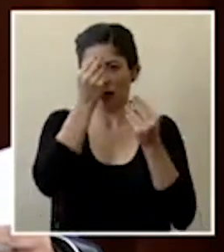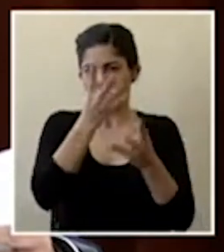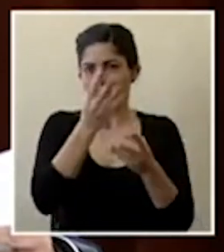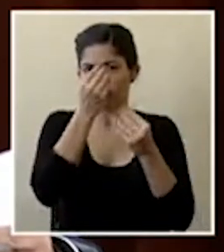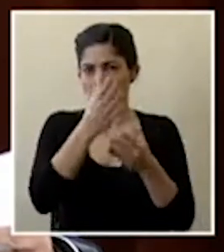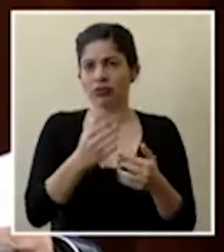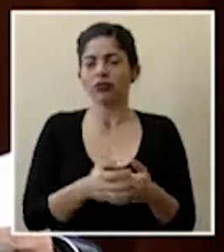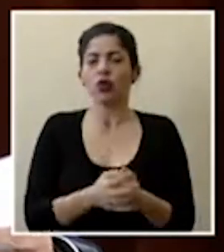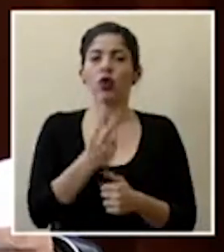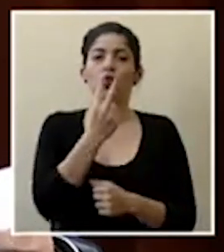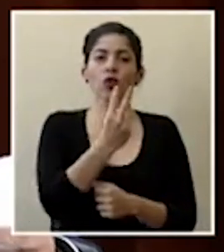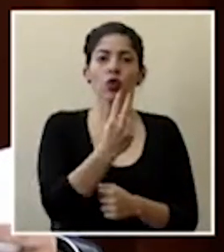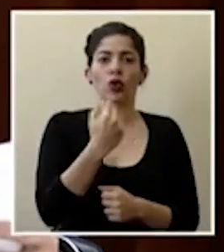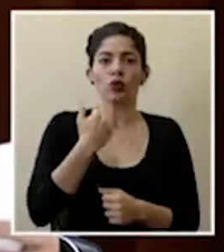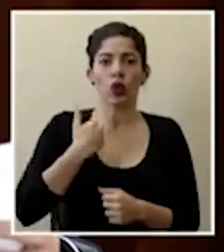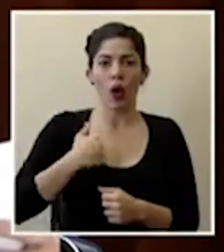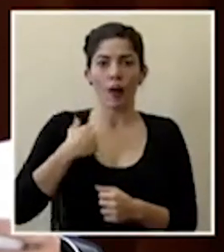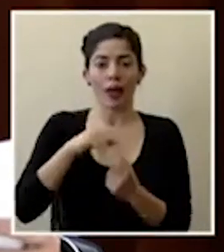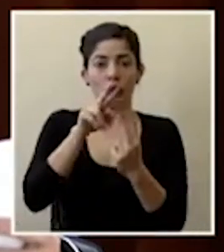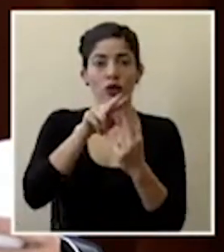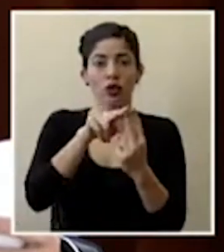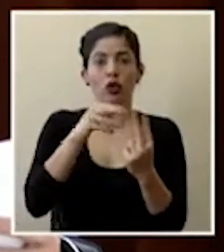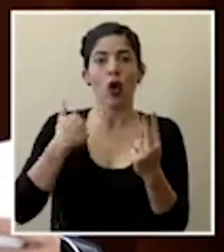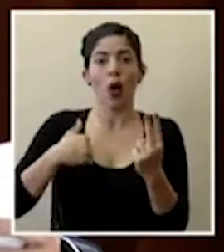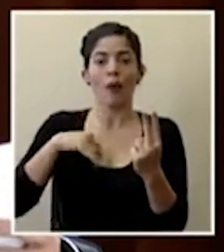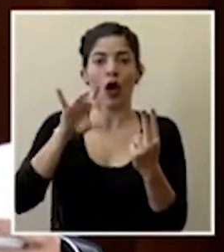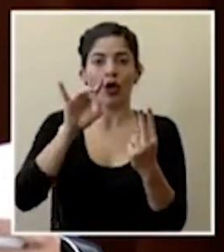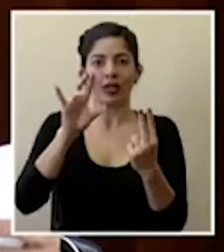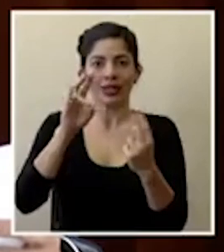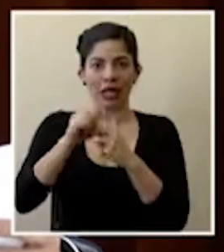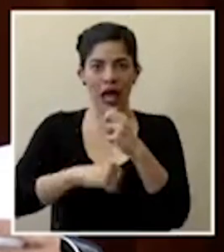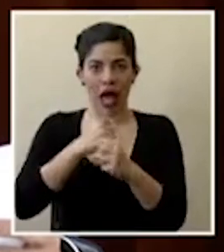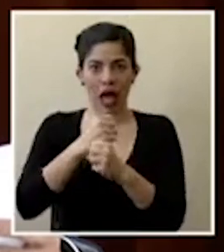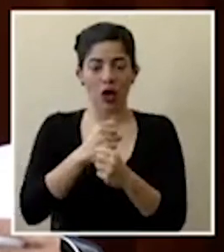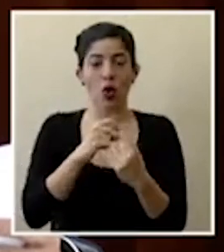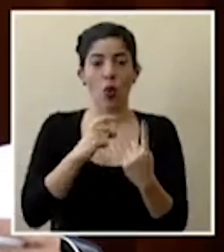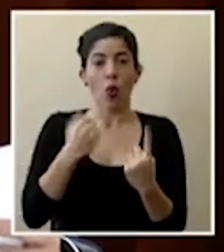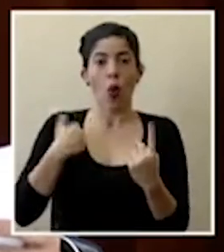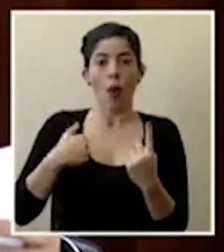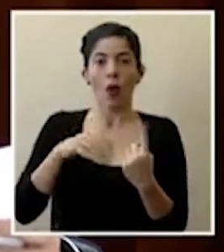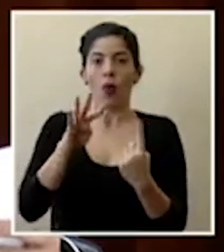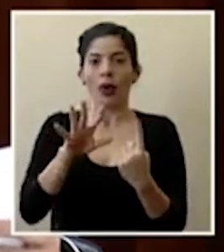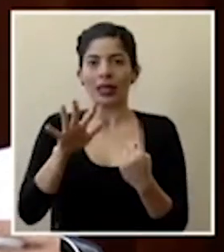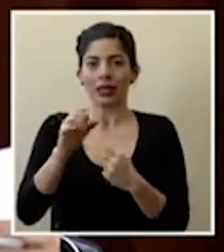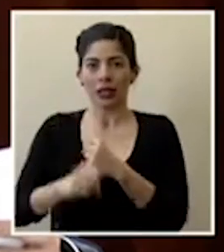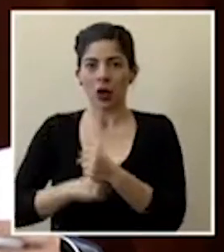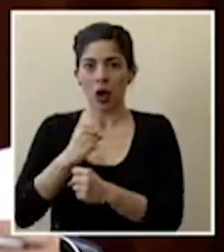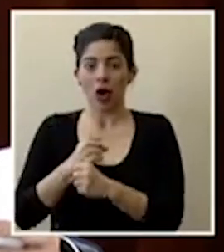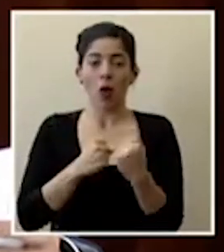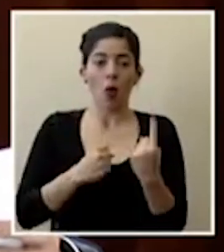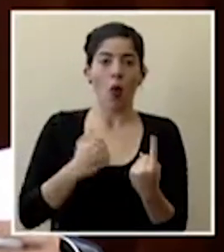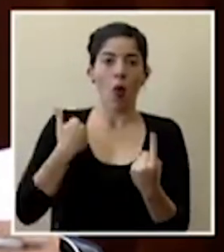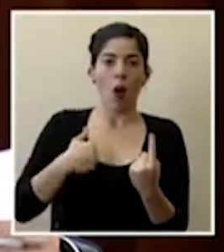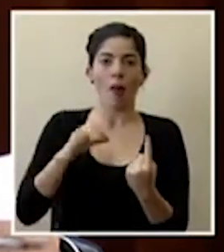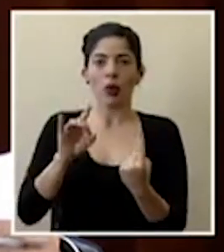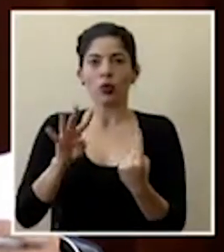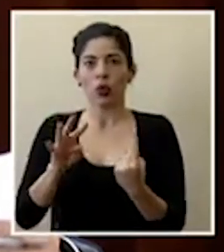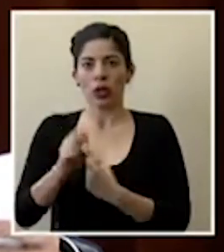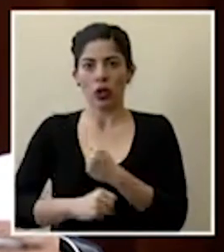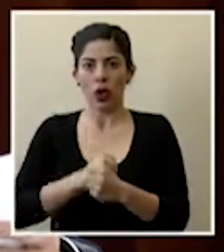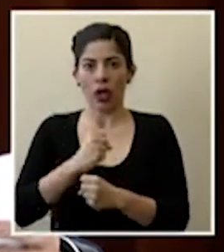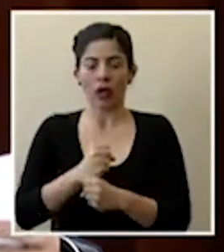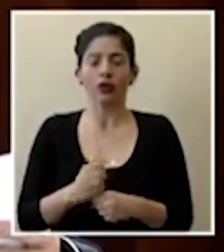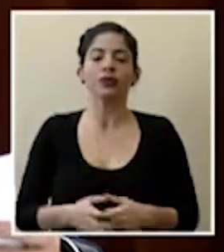anteriormente son dos hombres de 87 años un hombre de 45 años y un hombre de 84 años